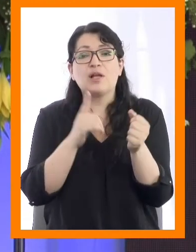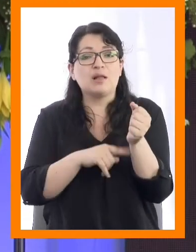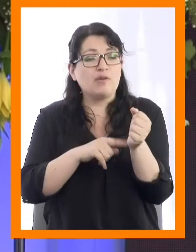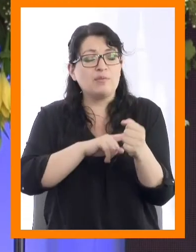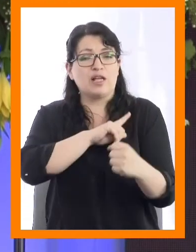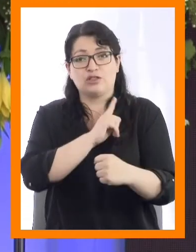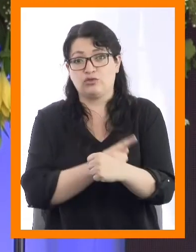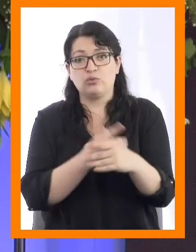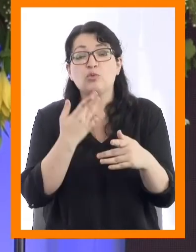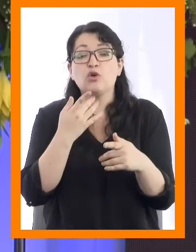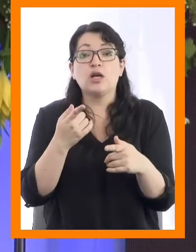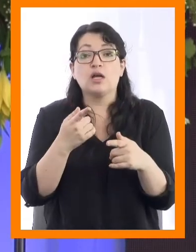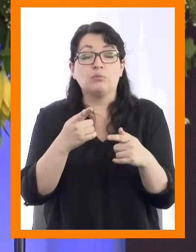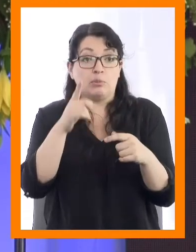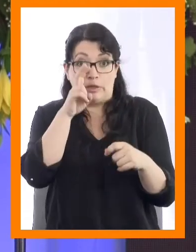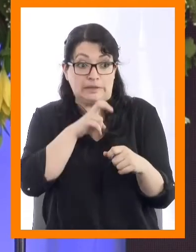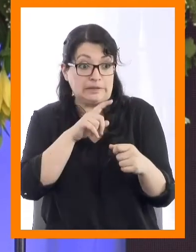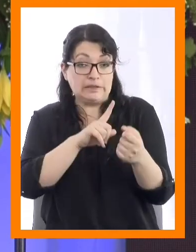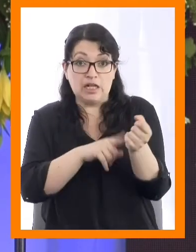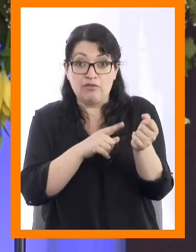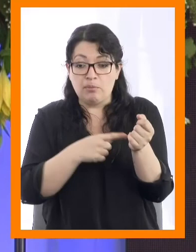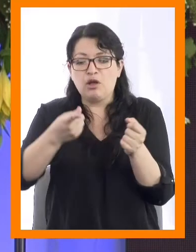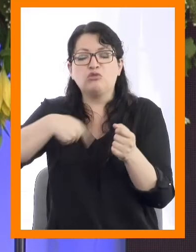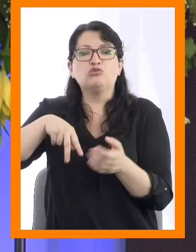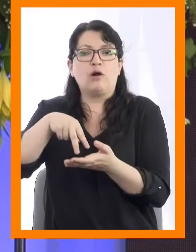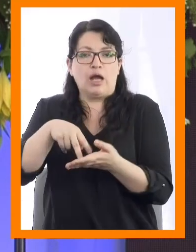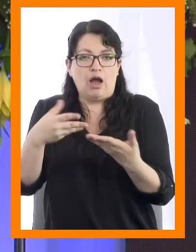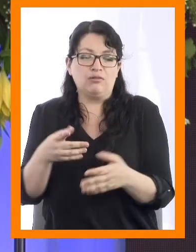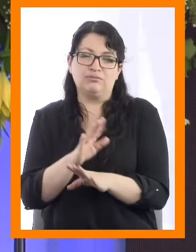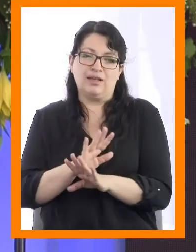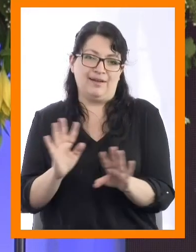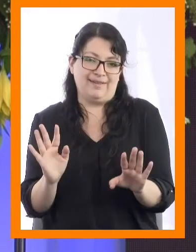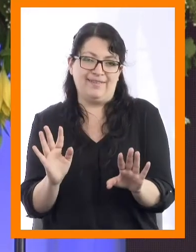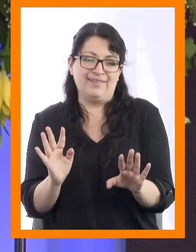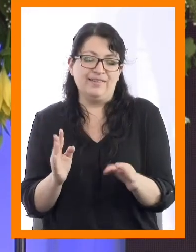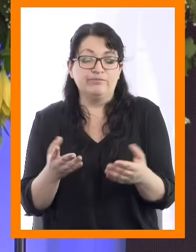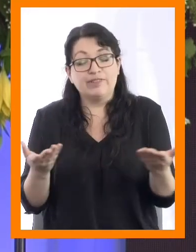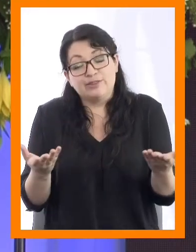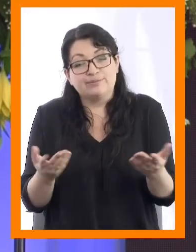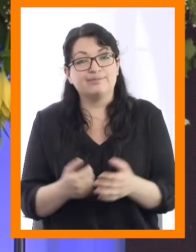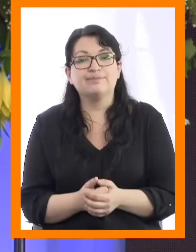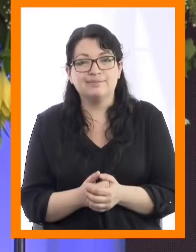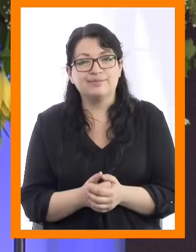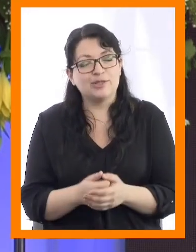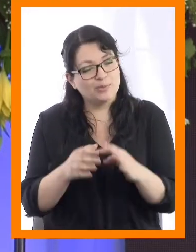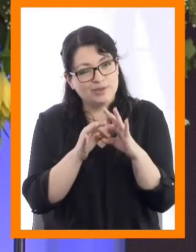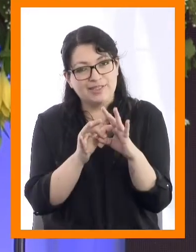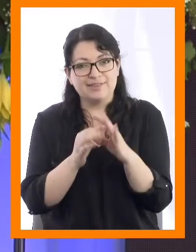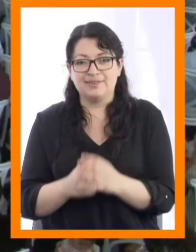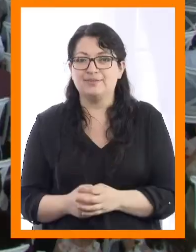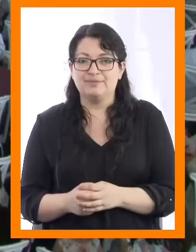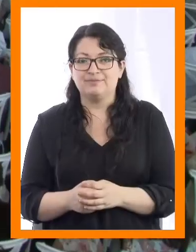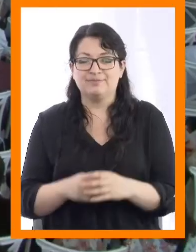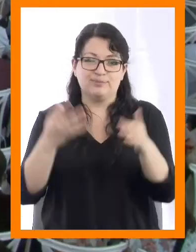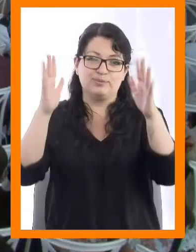familias porque sin ustedes ninguno de nosotros estaría acá. Así que eso. Muchas gracias.